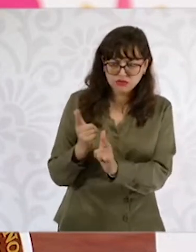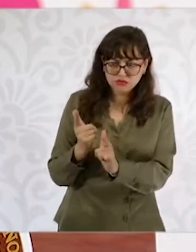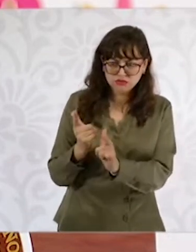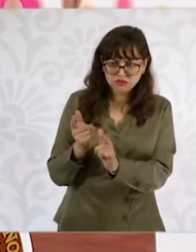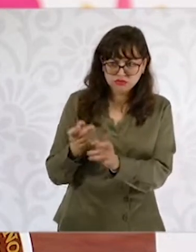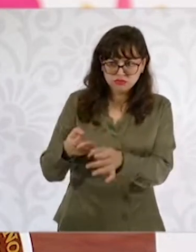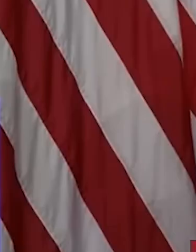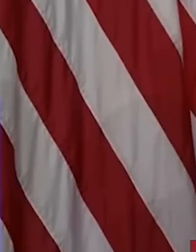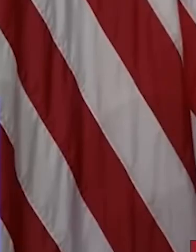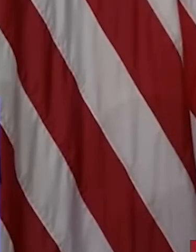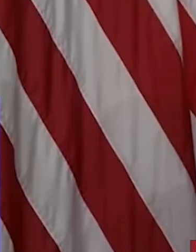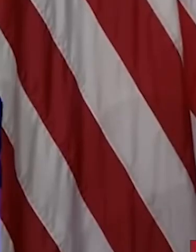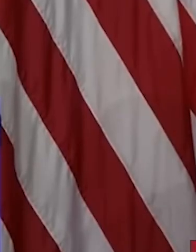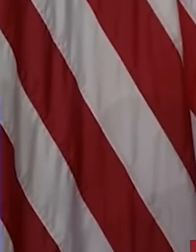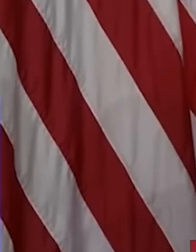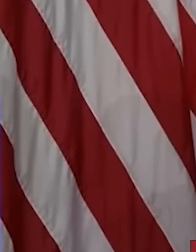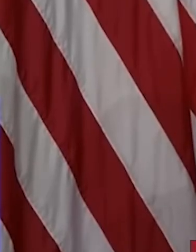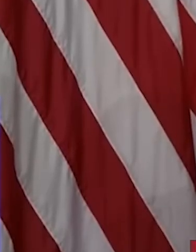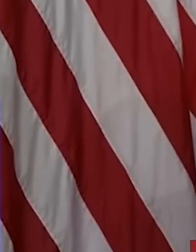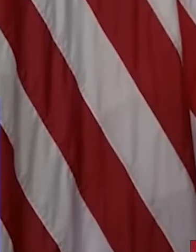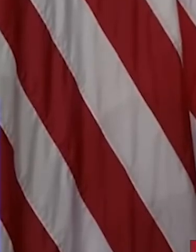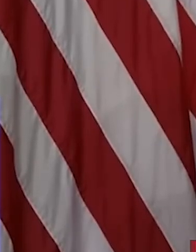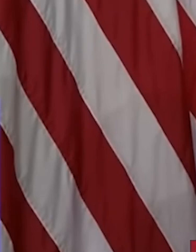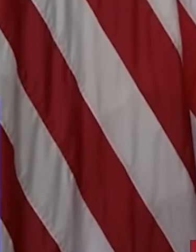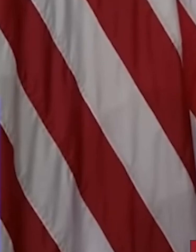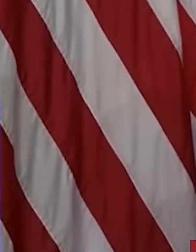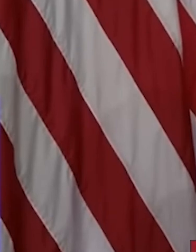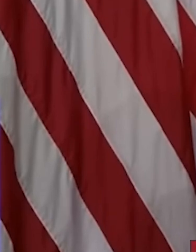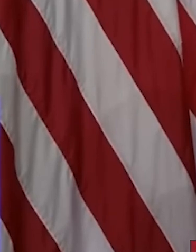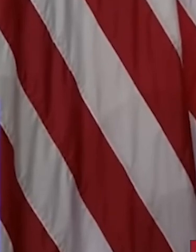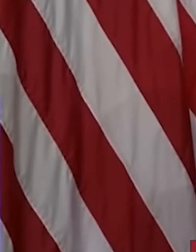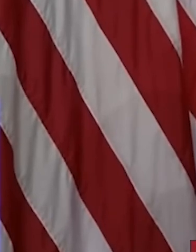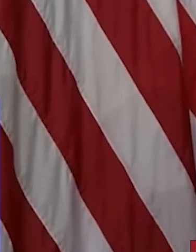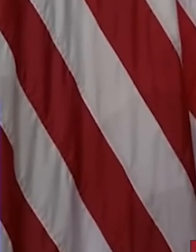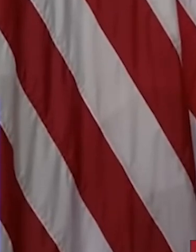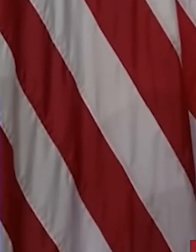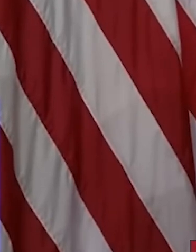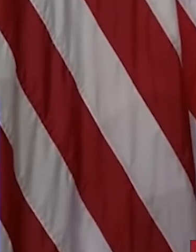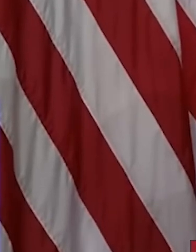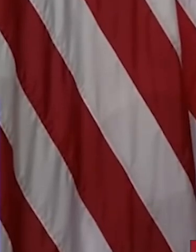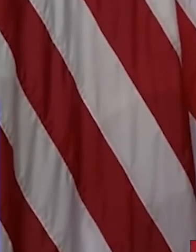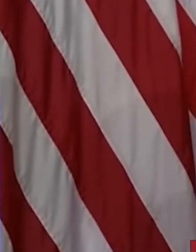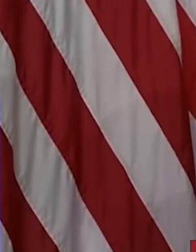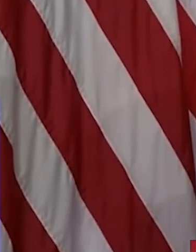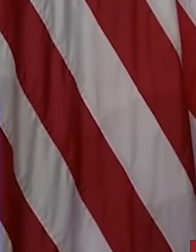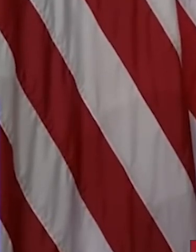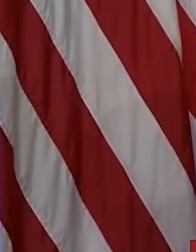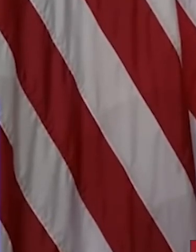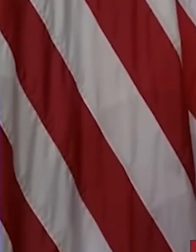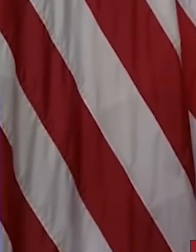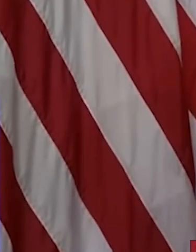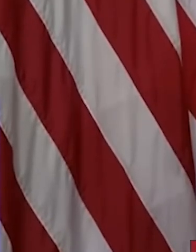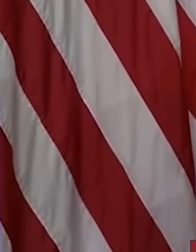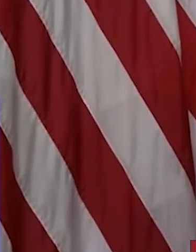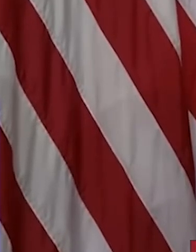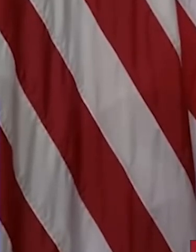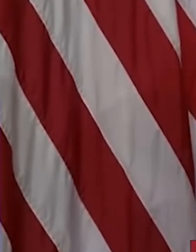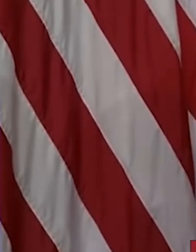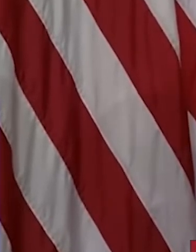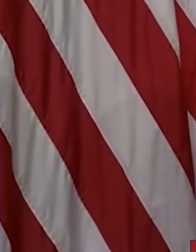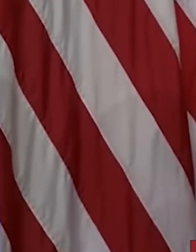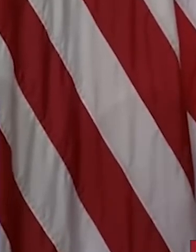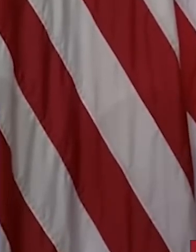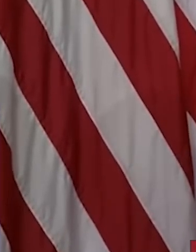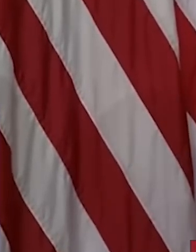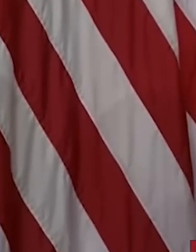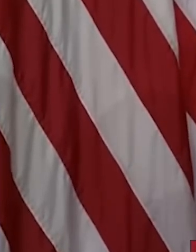que presente en el proceso de revisión. El presidente electo de Estados Unidos, Donald Trump, ha expresado su intención de renegociar el T-MEC, lo que ha generado